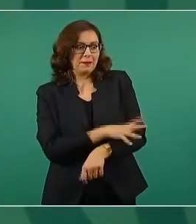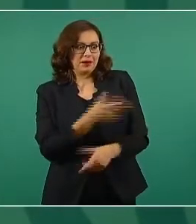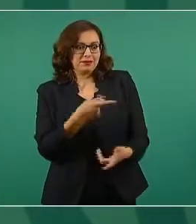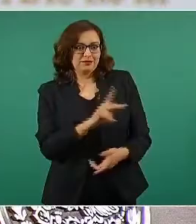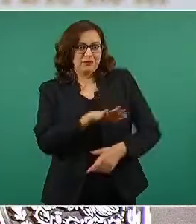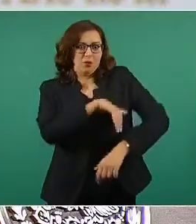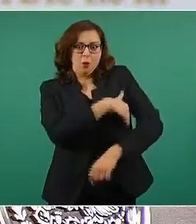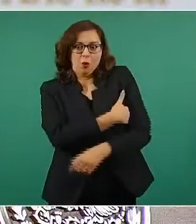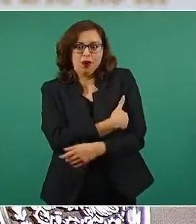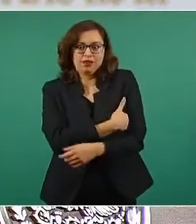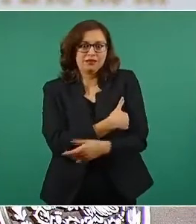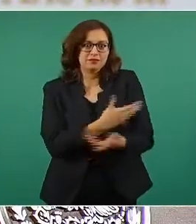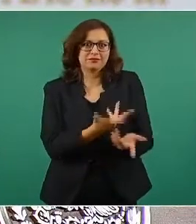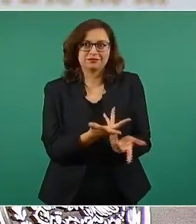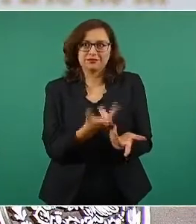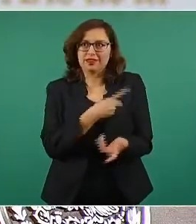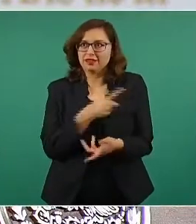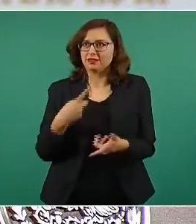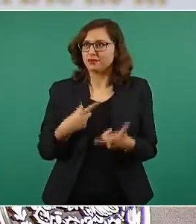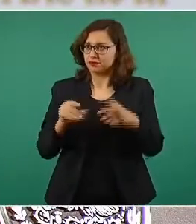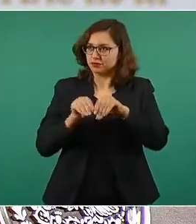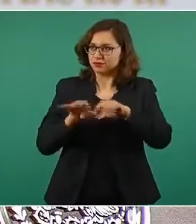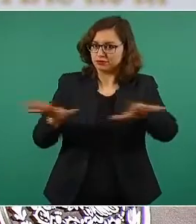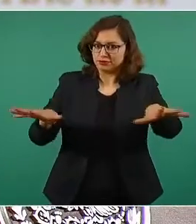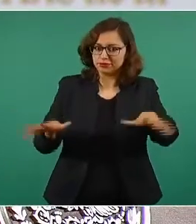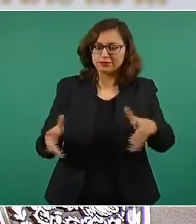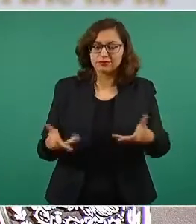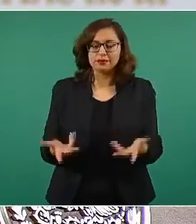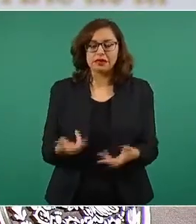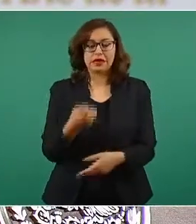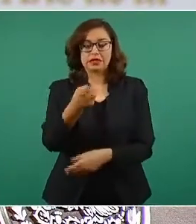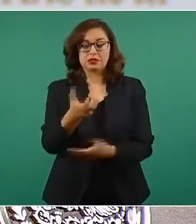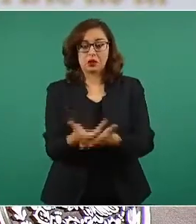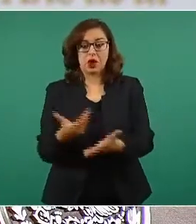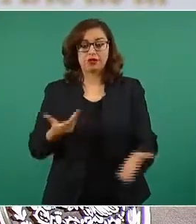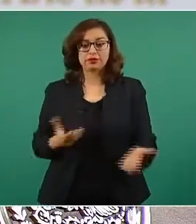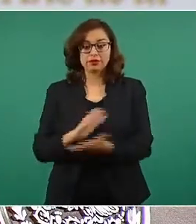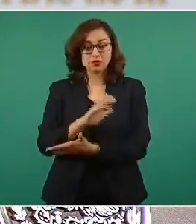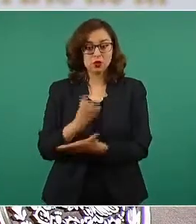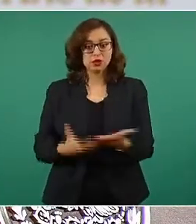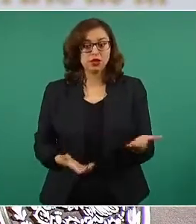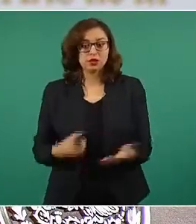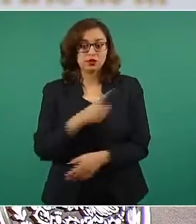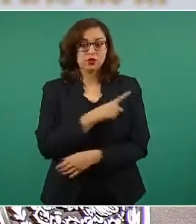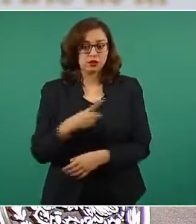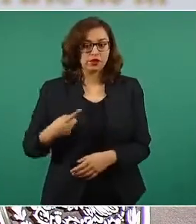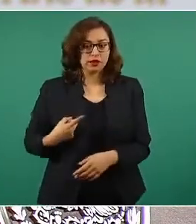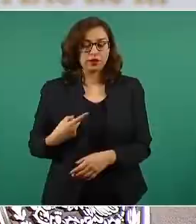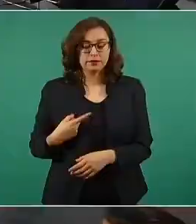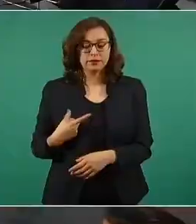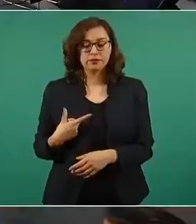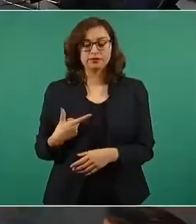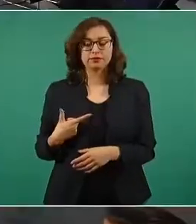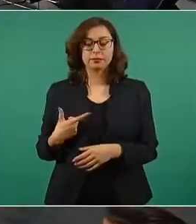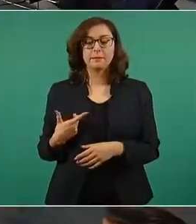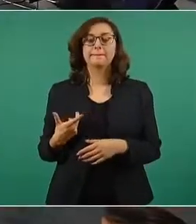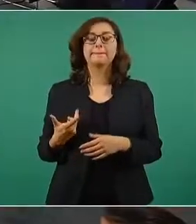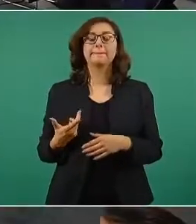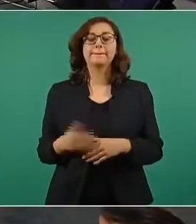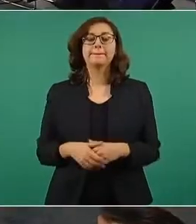Tiene que haber un contrato para la compra de la energía.